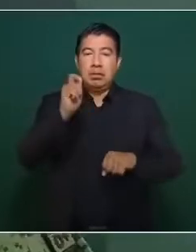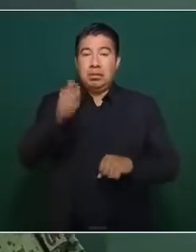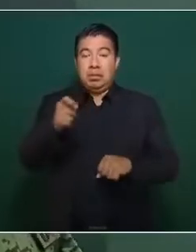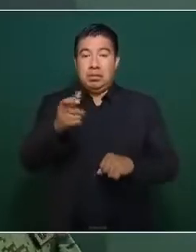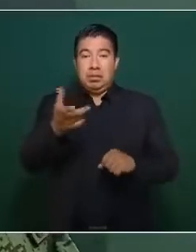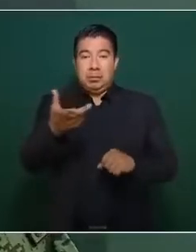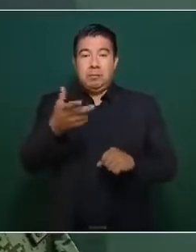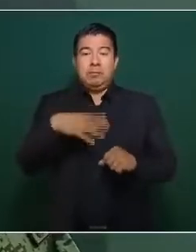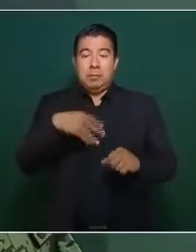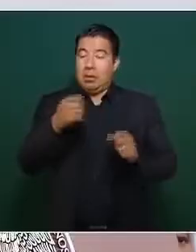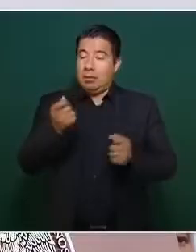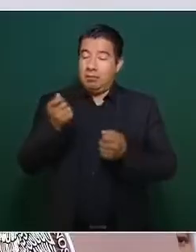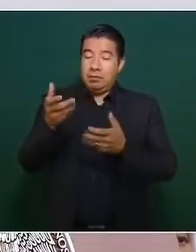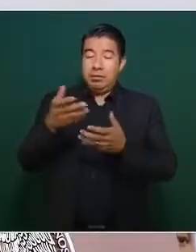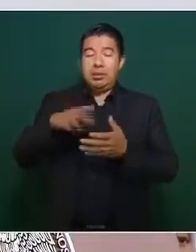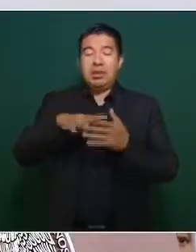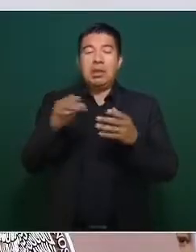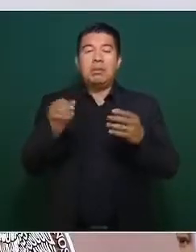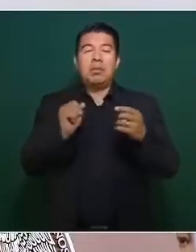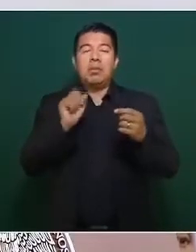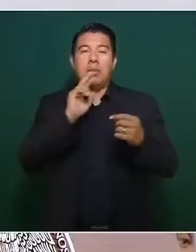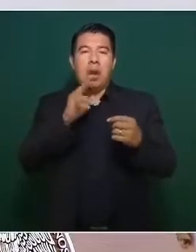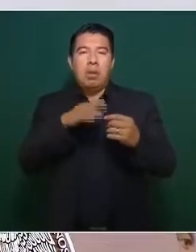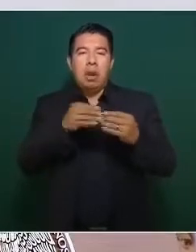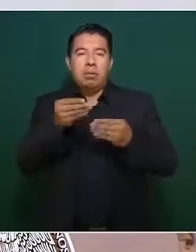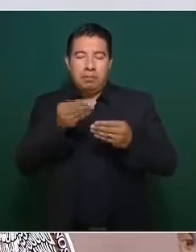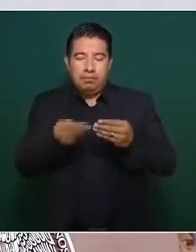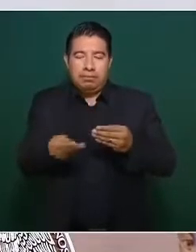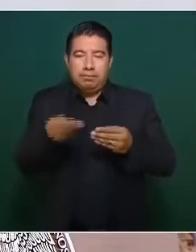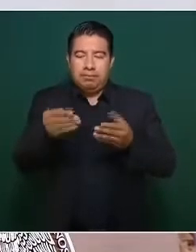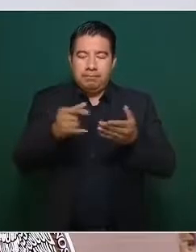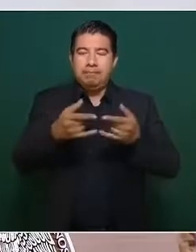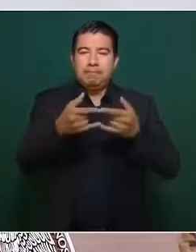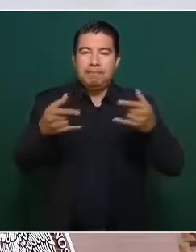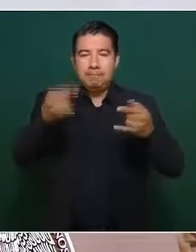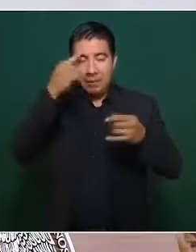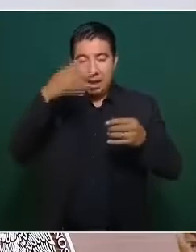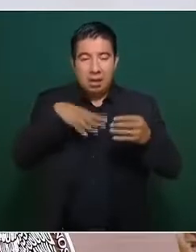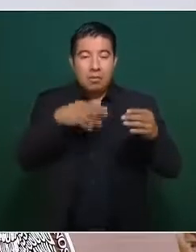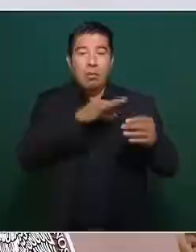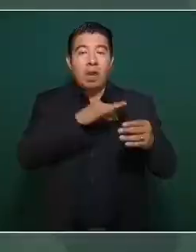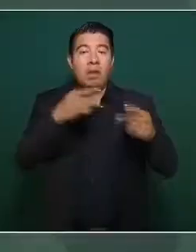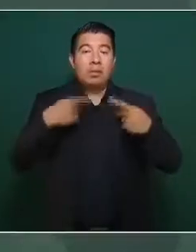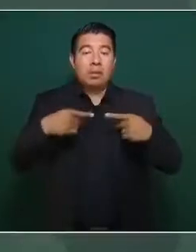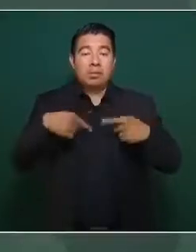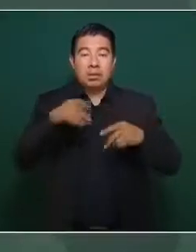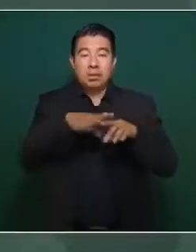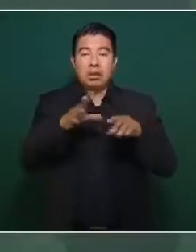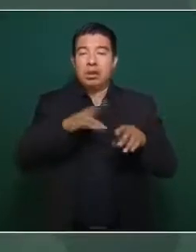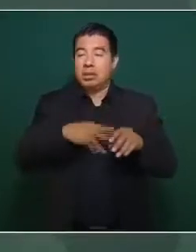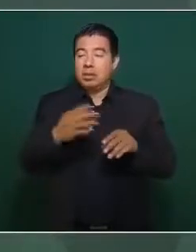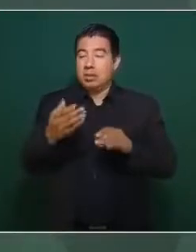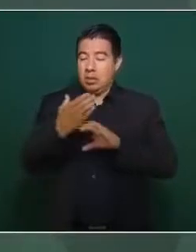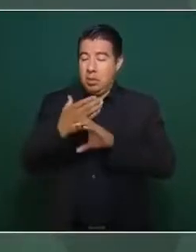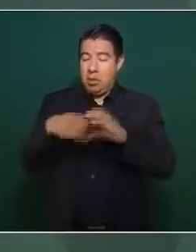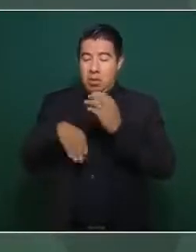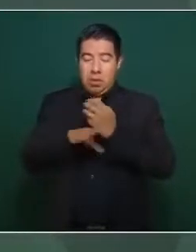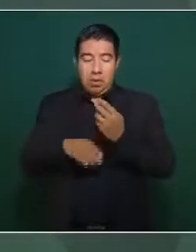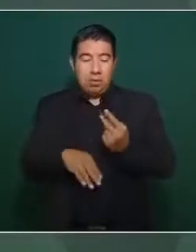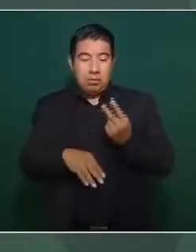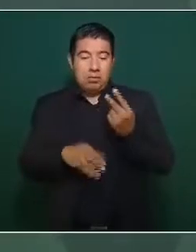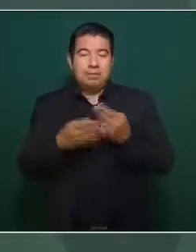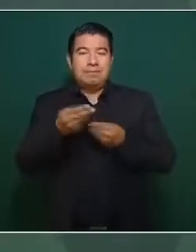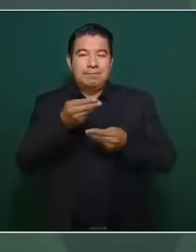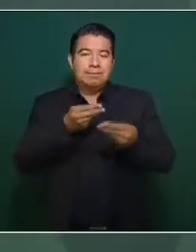entregar vales a las familias damnificadas sobre estos dos artículos y conforme nos